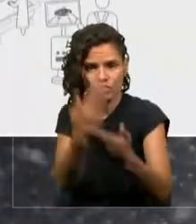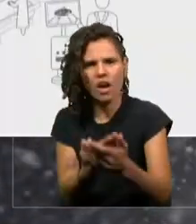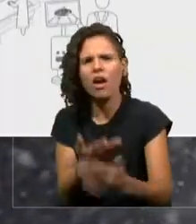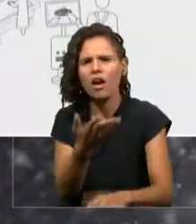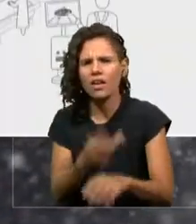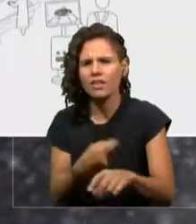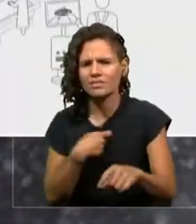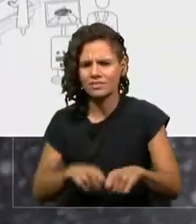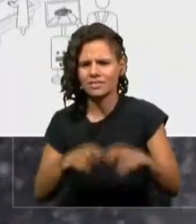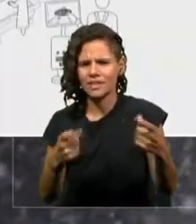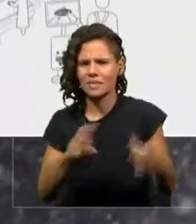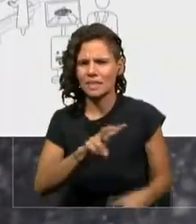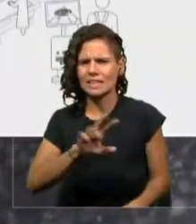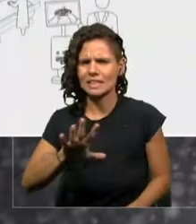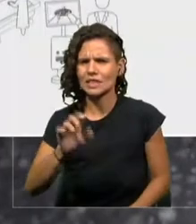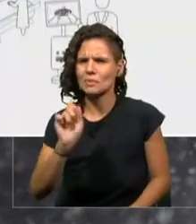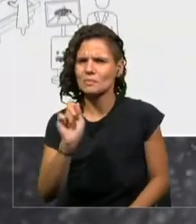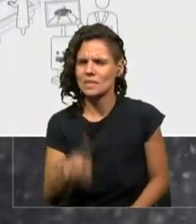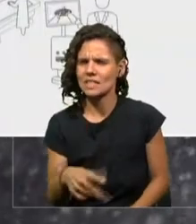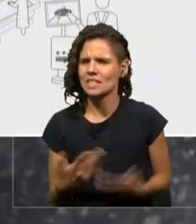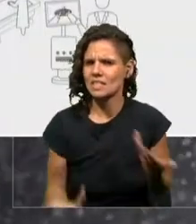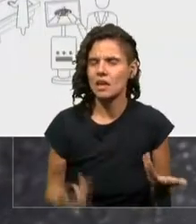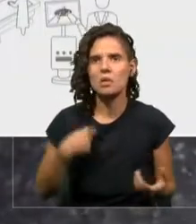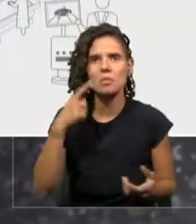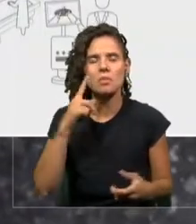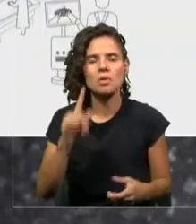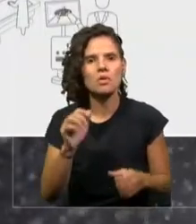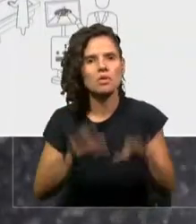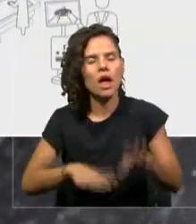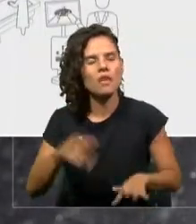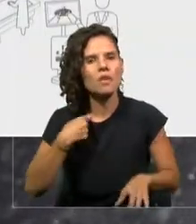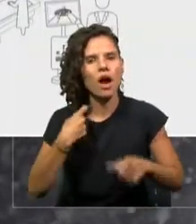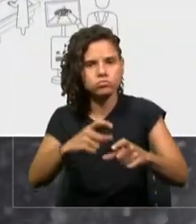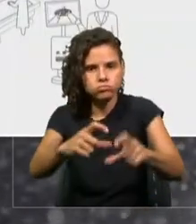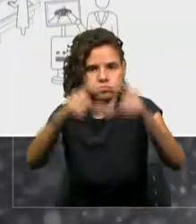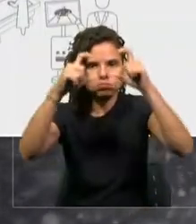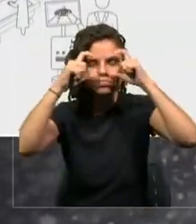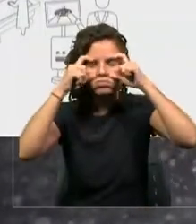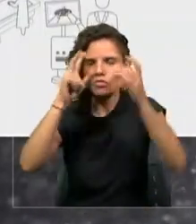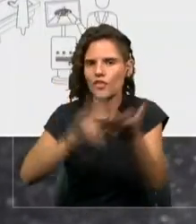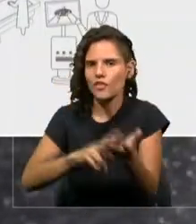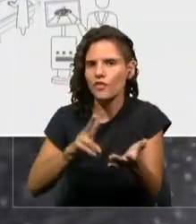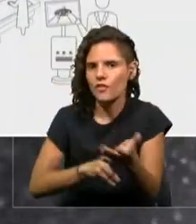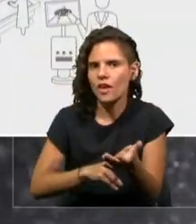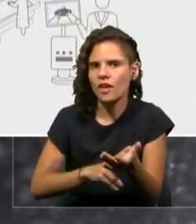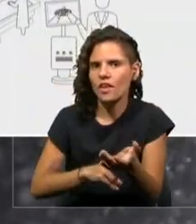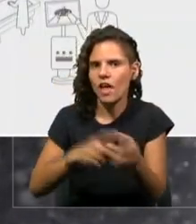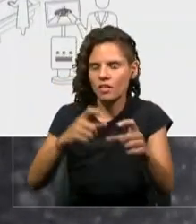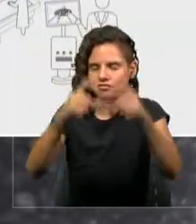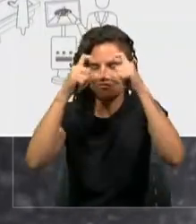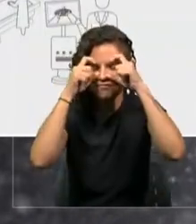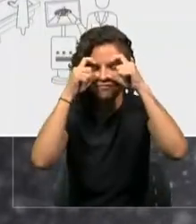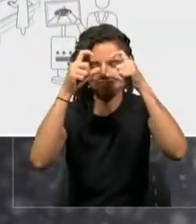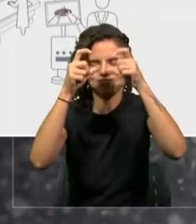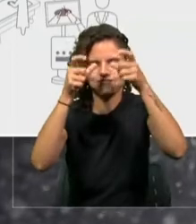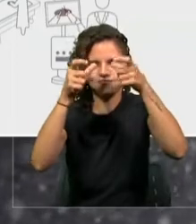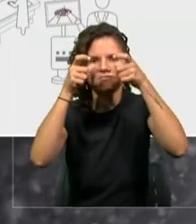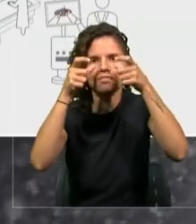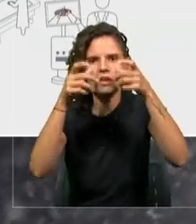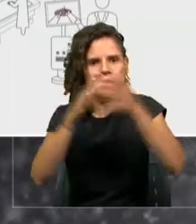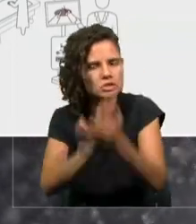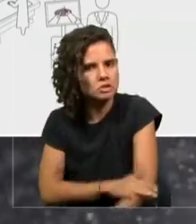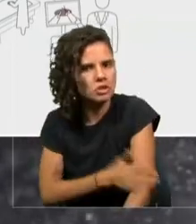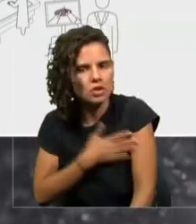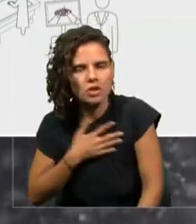Pero qué tal si solamente con unos lentes de realidad aumentada y realidad virtual pudieras estar con esos lentes que te